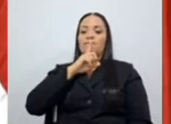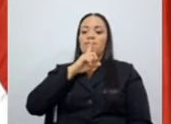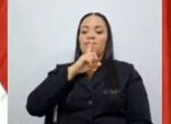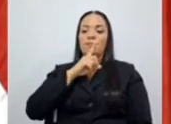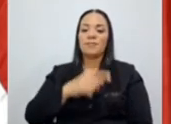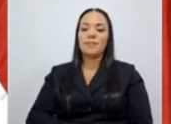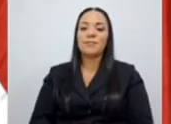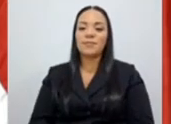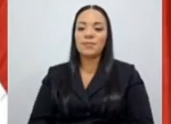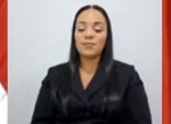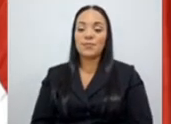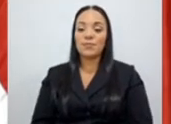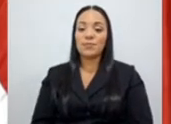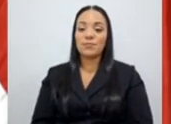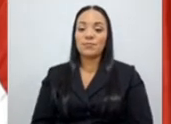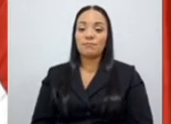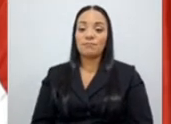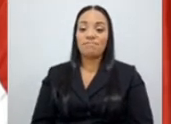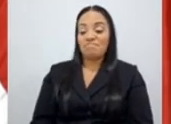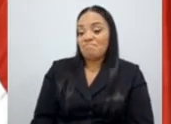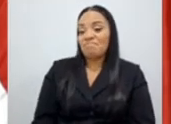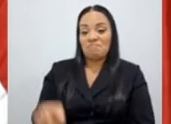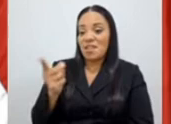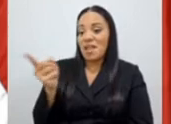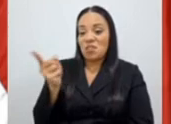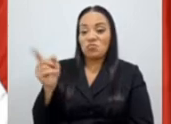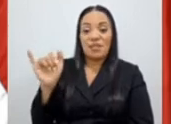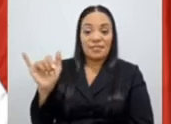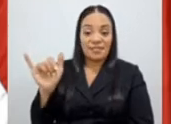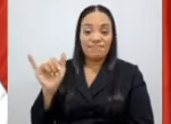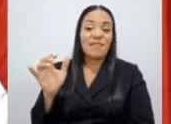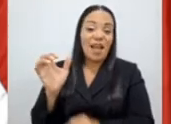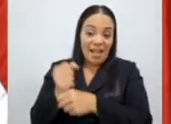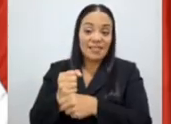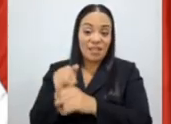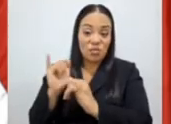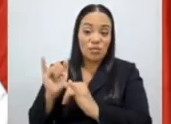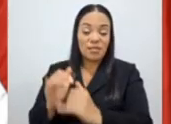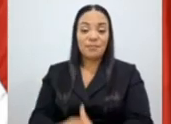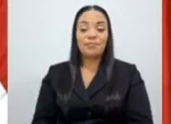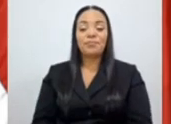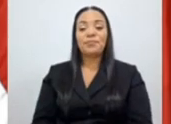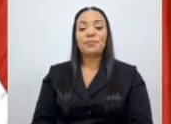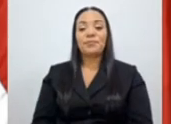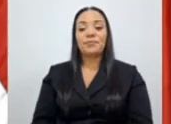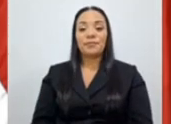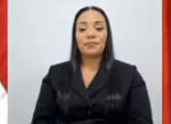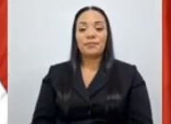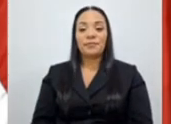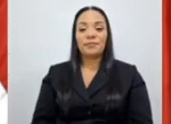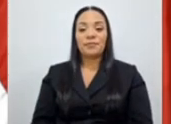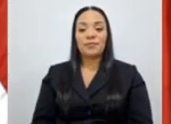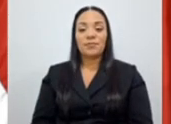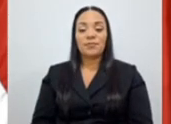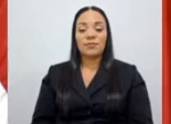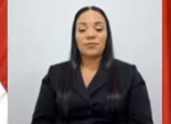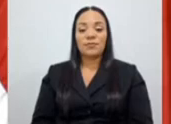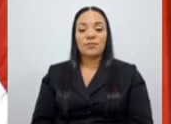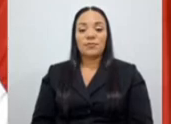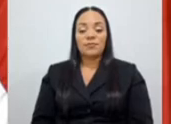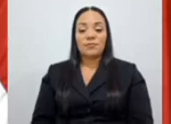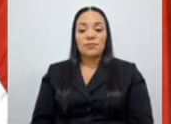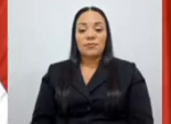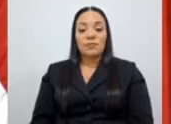Eso es que están haciendo. Porque yo hubiera celebrado que